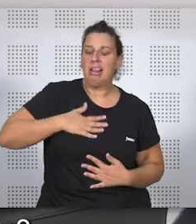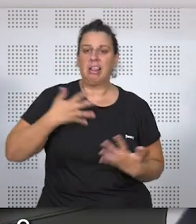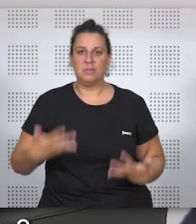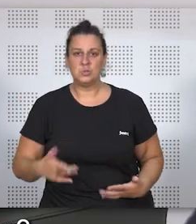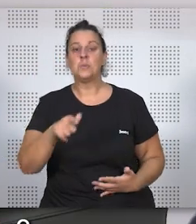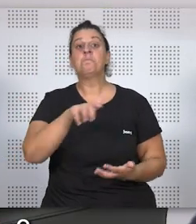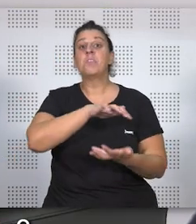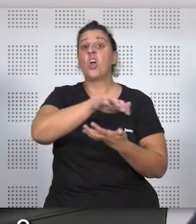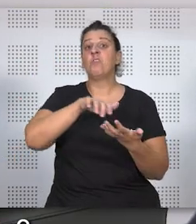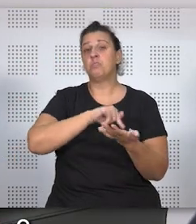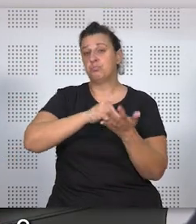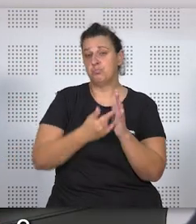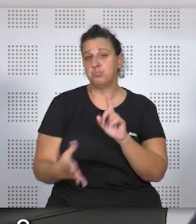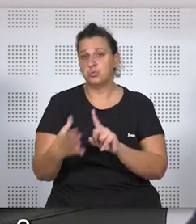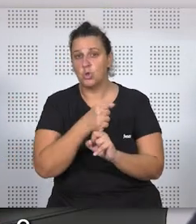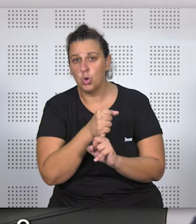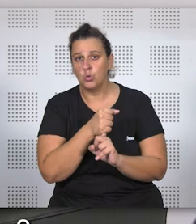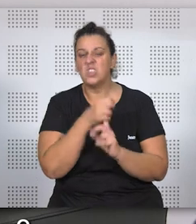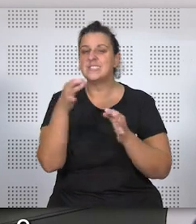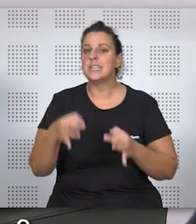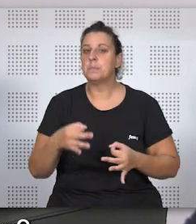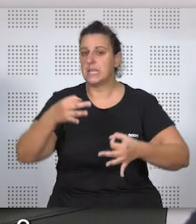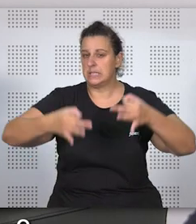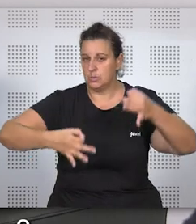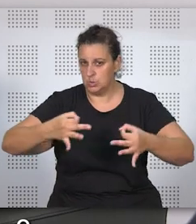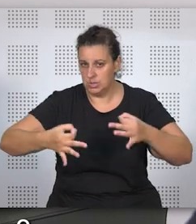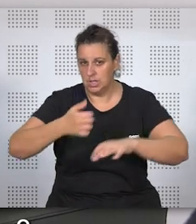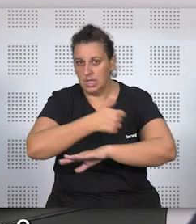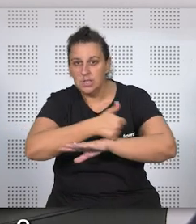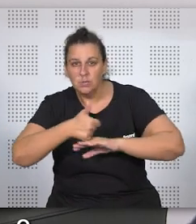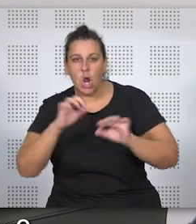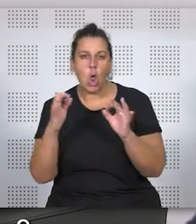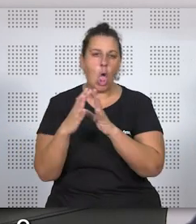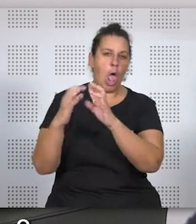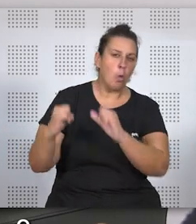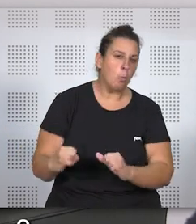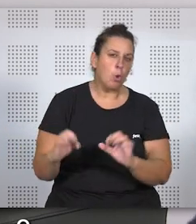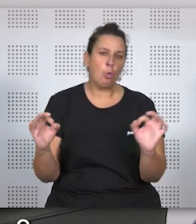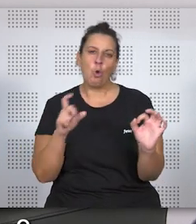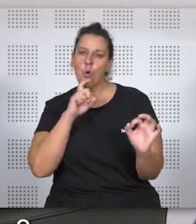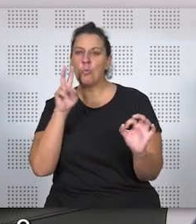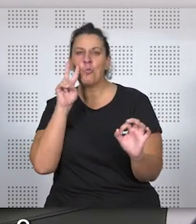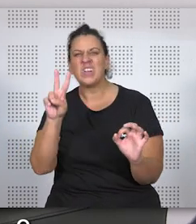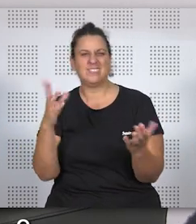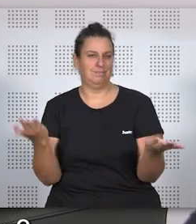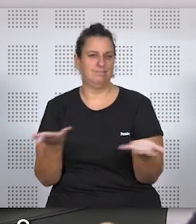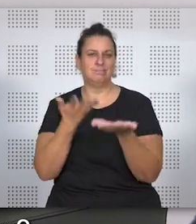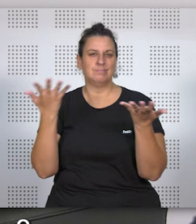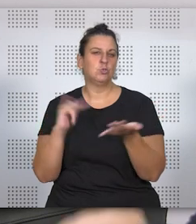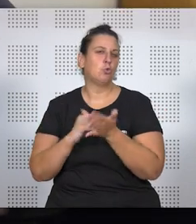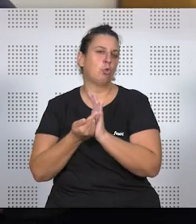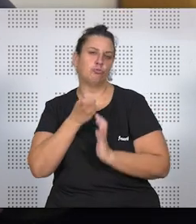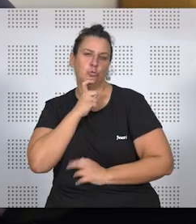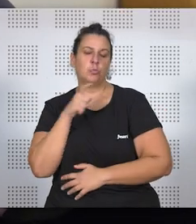resolución del conflicto, siempre es vía tribunales, ¿hay acuerdos, o cómo ves que se refleja eso también?